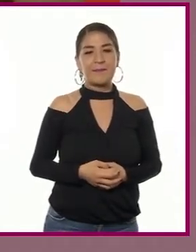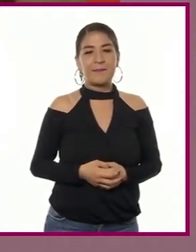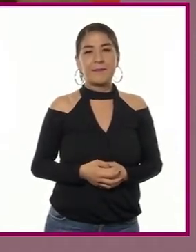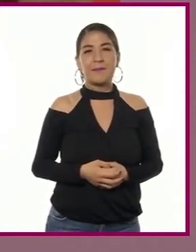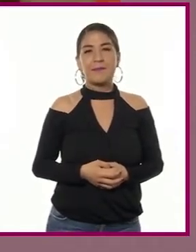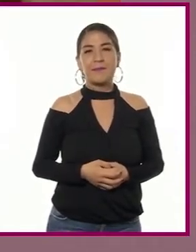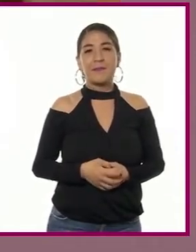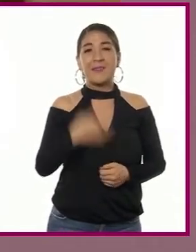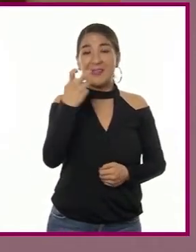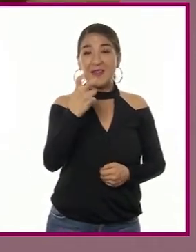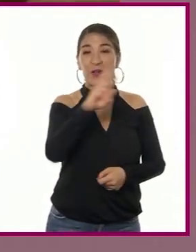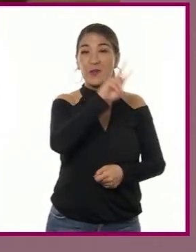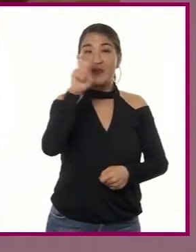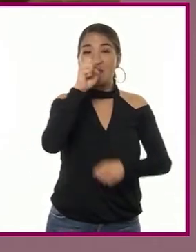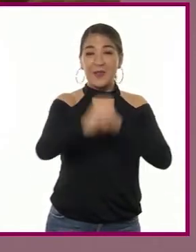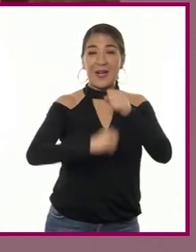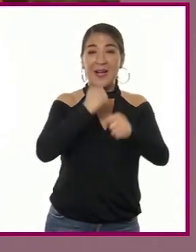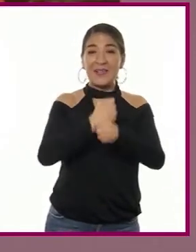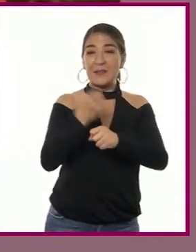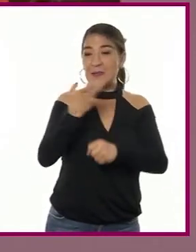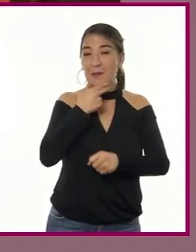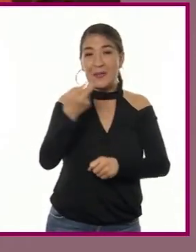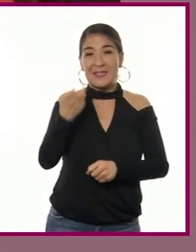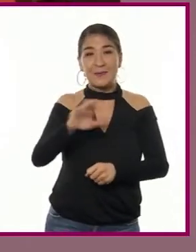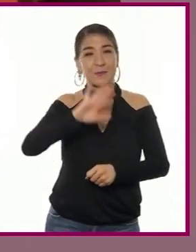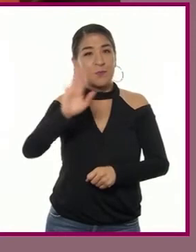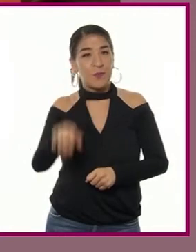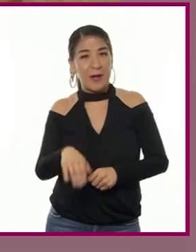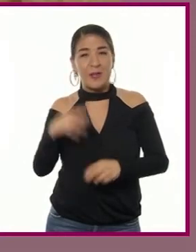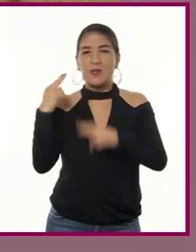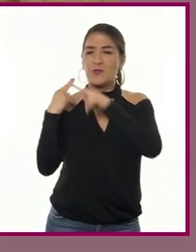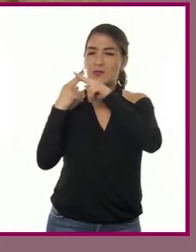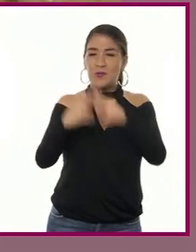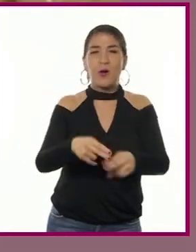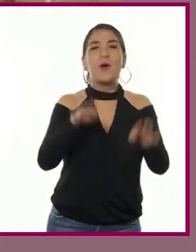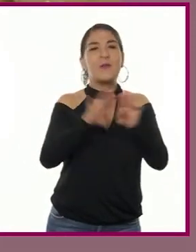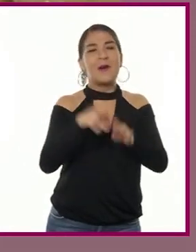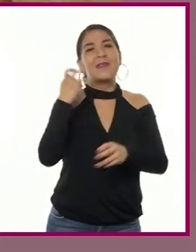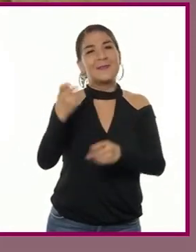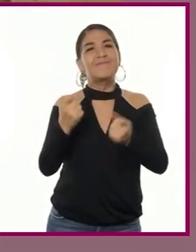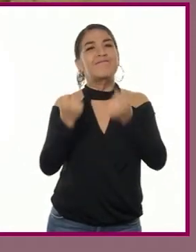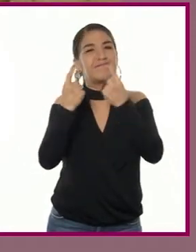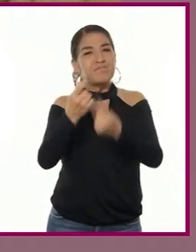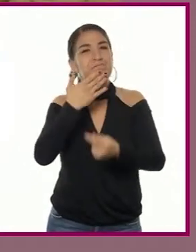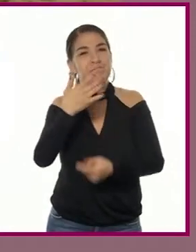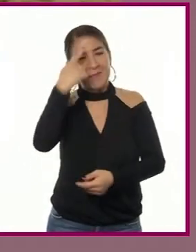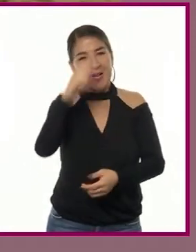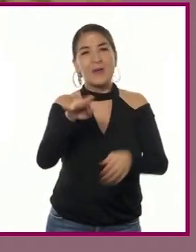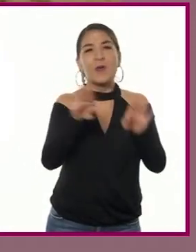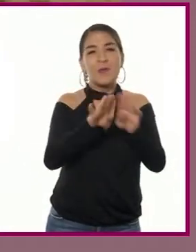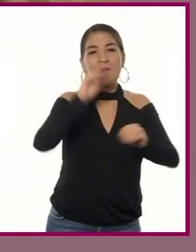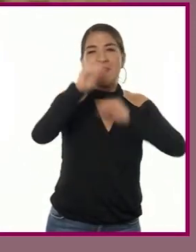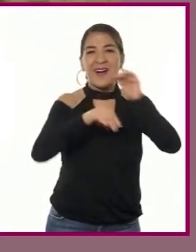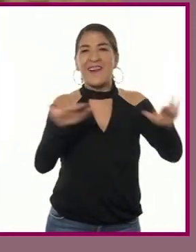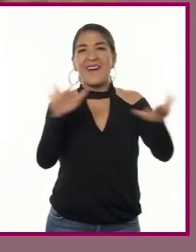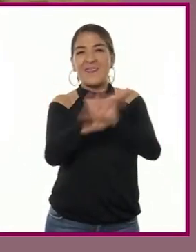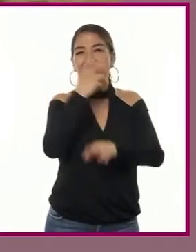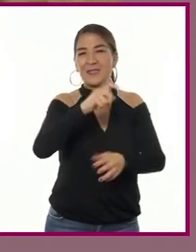A 200 años de su muerte celebramos al artista que contribuyó a modernizar el paisaje urbano de la Nueva España.